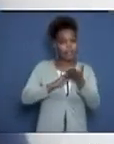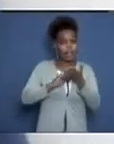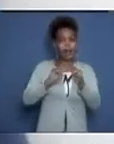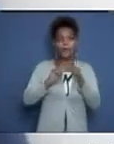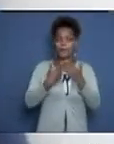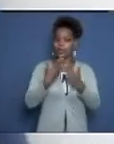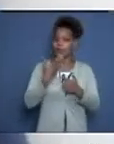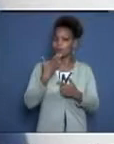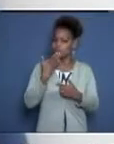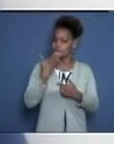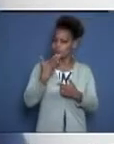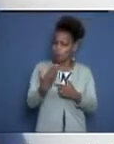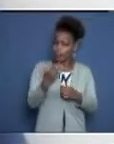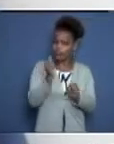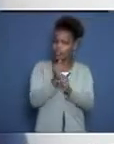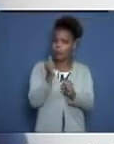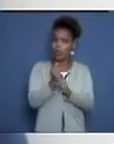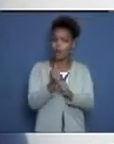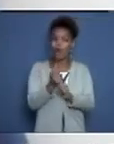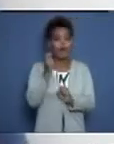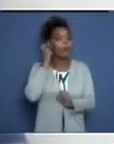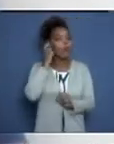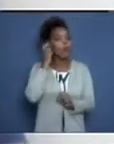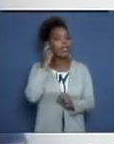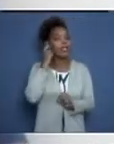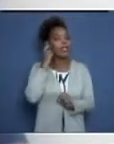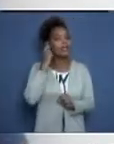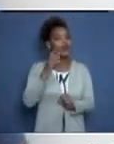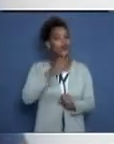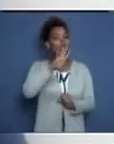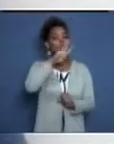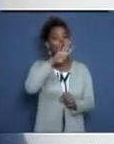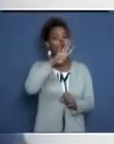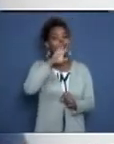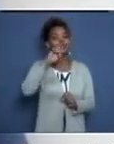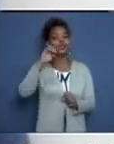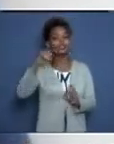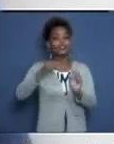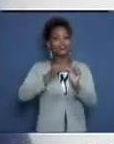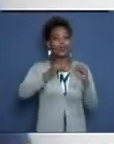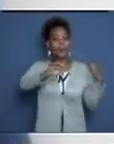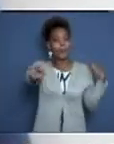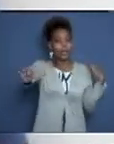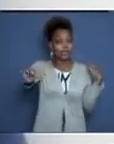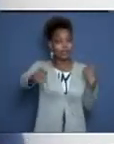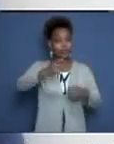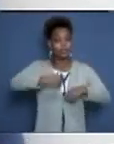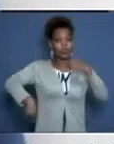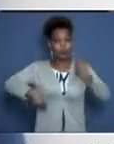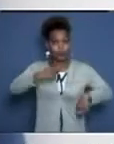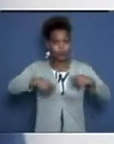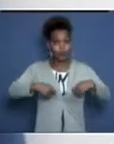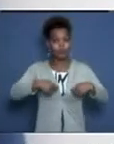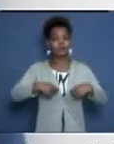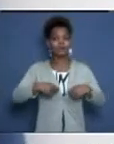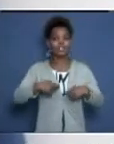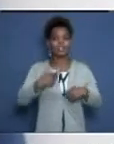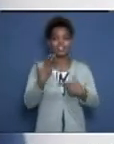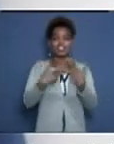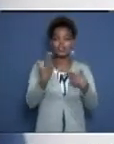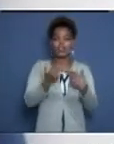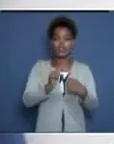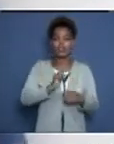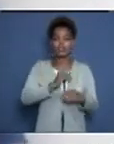cuatrocentista Roxana Gómez, con 49'71, mejor marca nacional después de Ana Fedeya Quirot. Y además